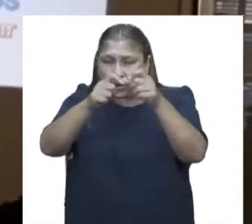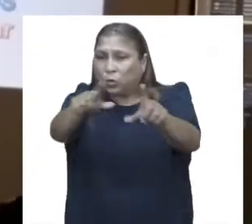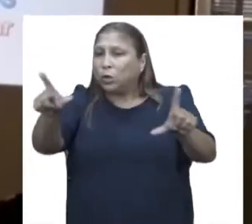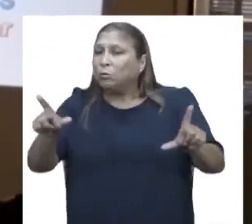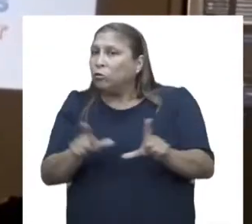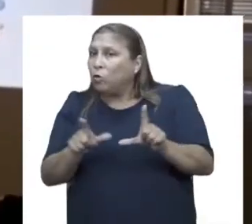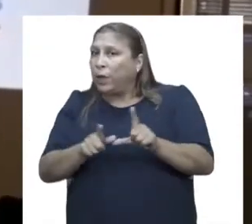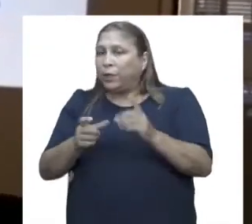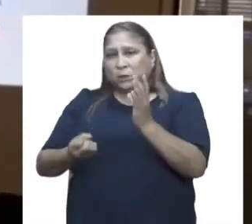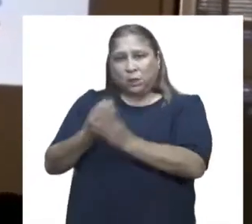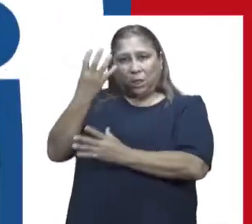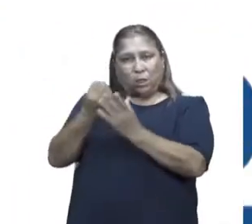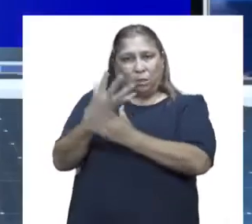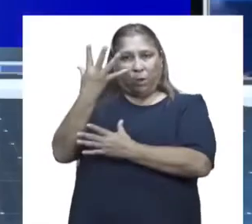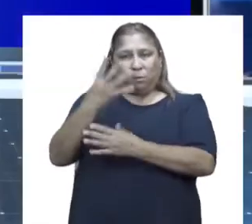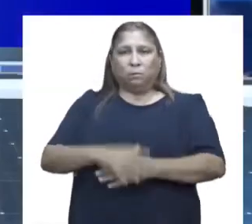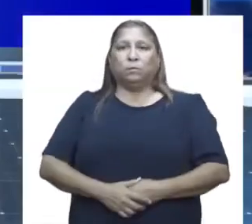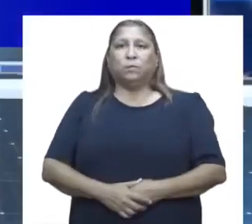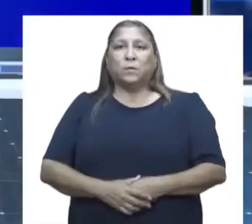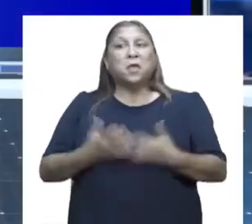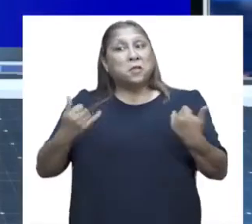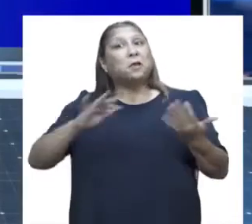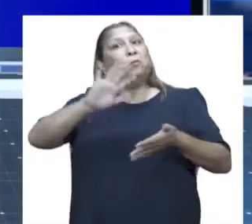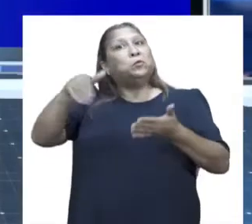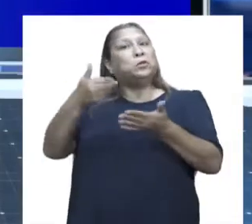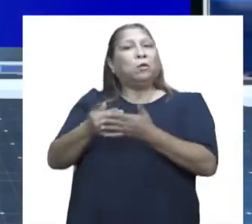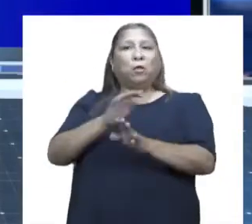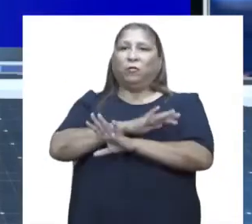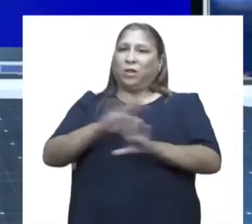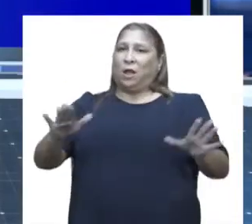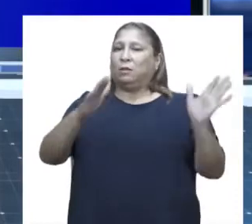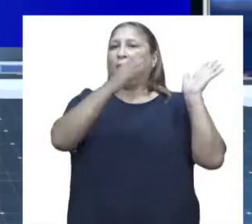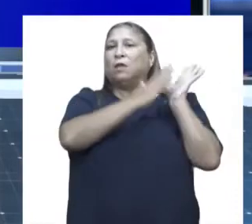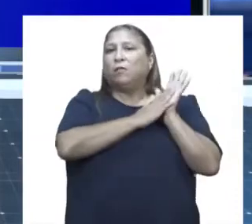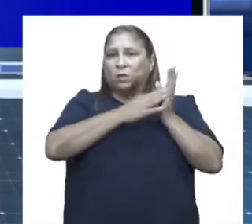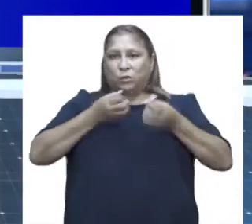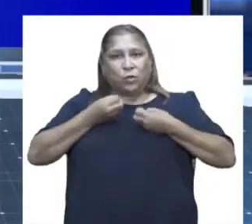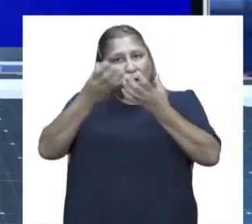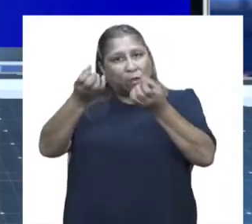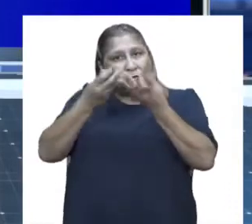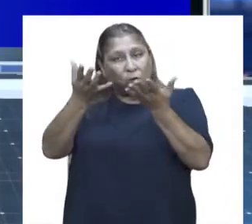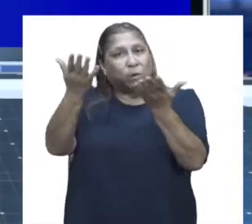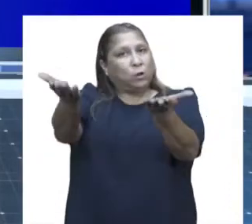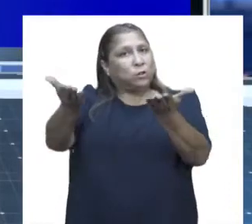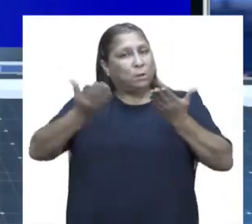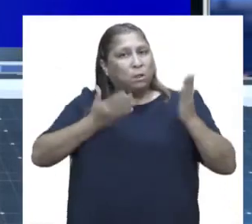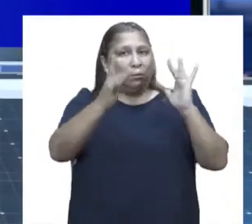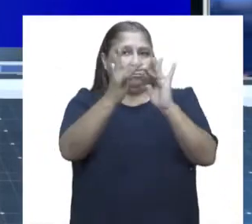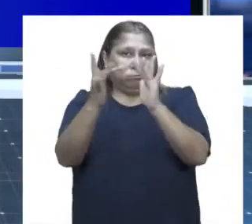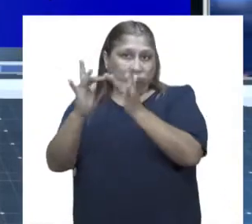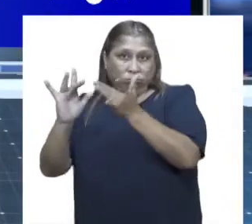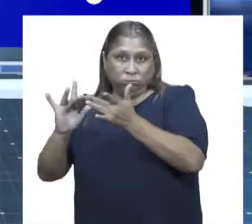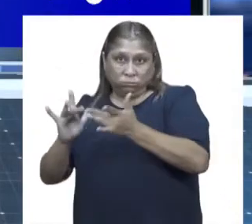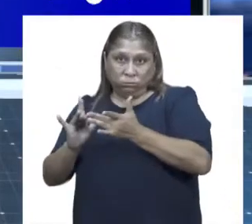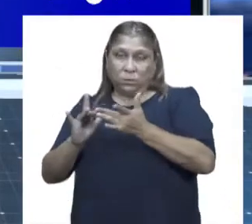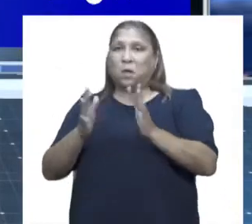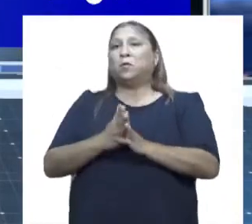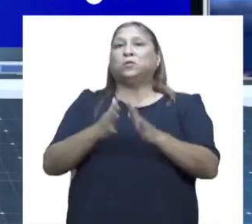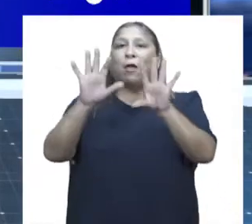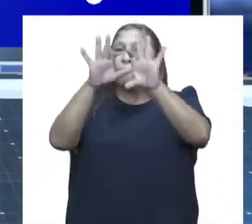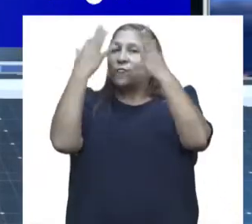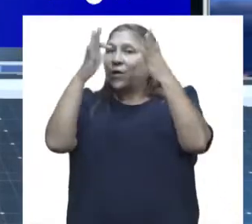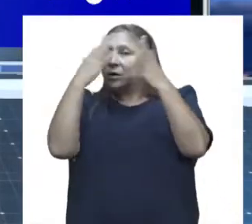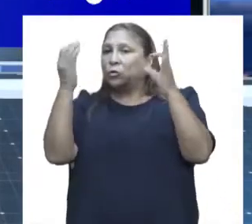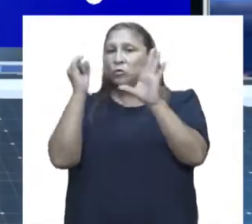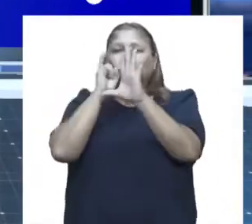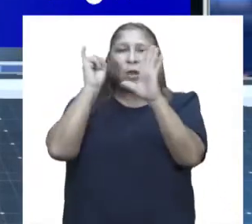Públicos en Arequipa. Hemos llegado al final de la Defensoría Informa. Los invitamos a sintonizarnos a través de nuestras cuentas de Facebook